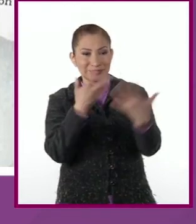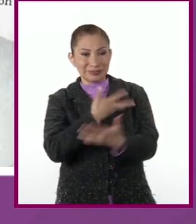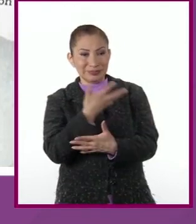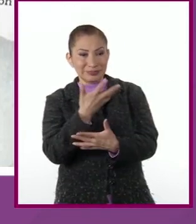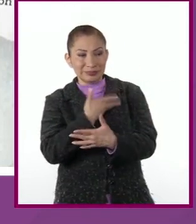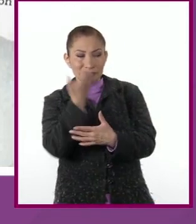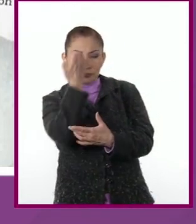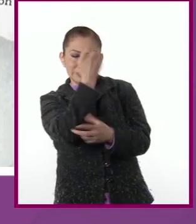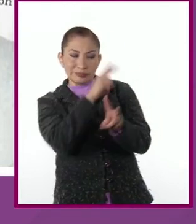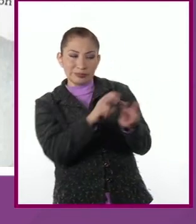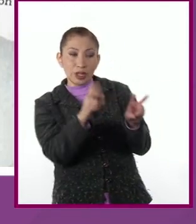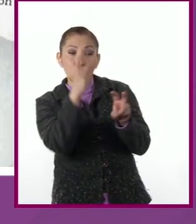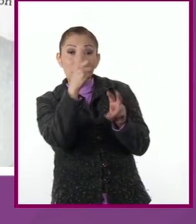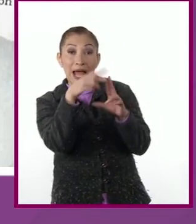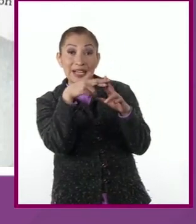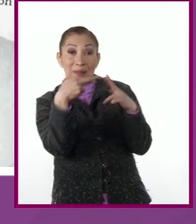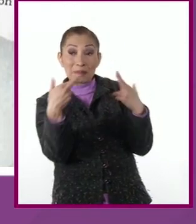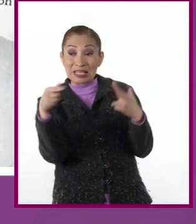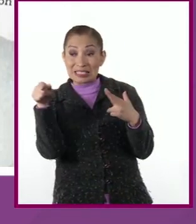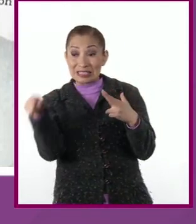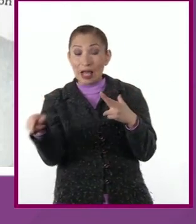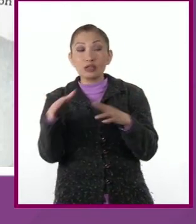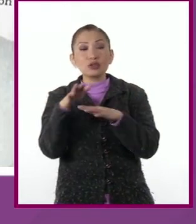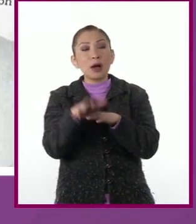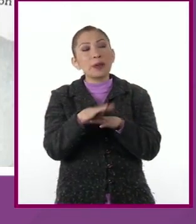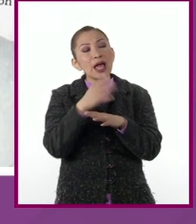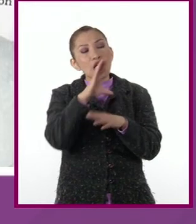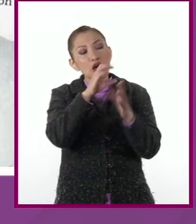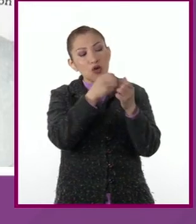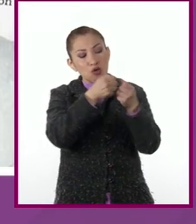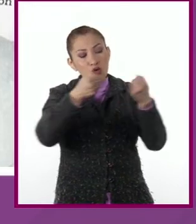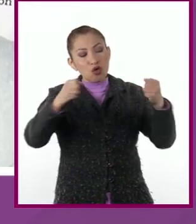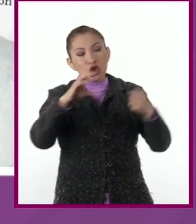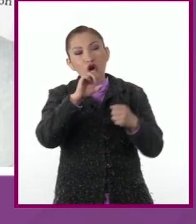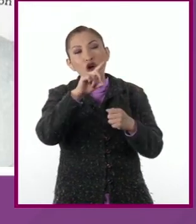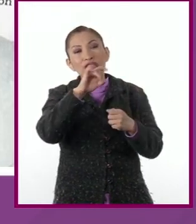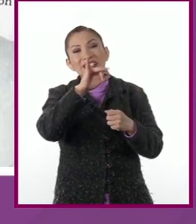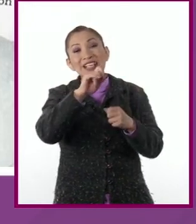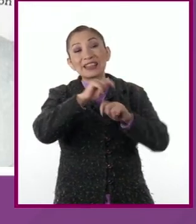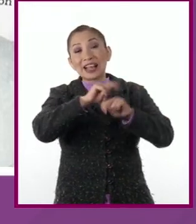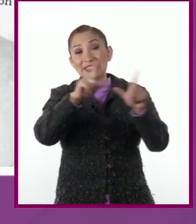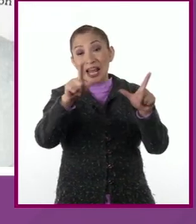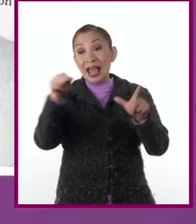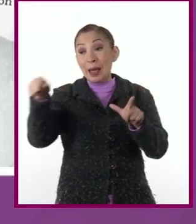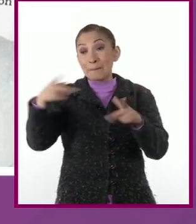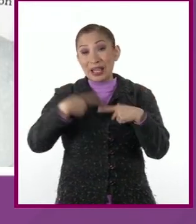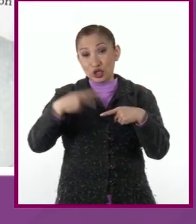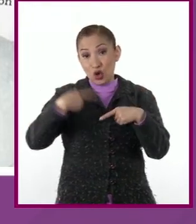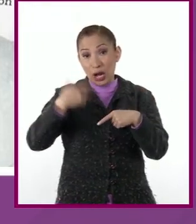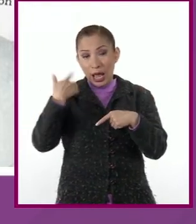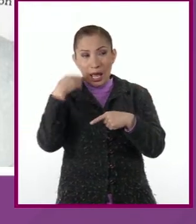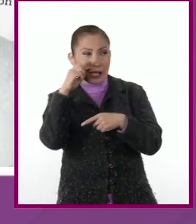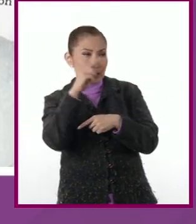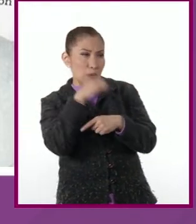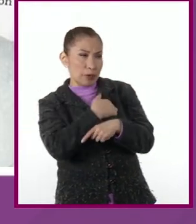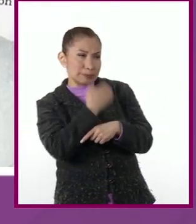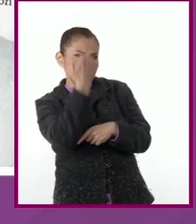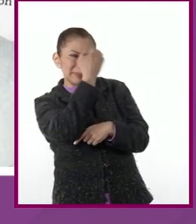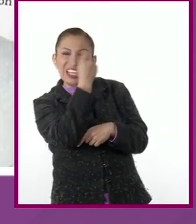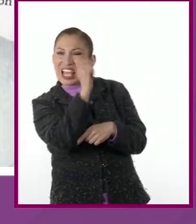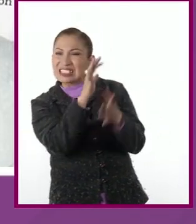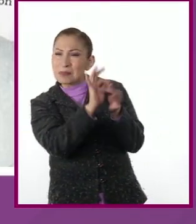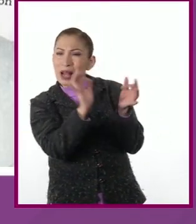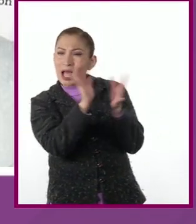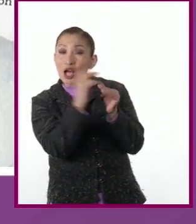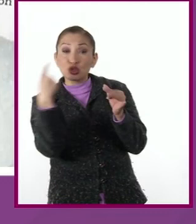el análisis de una revista respecto al códice de Claxcala. Aquí el autor hace una interpretación